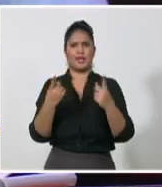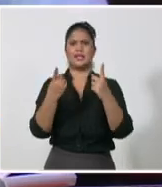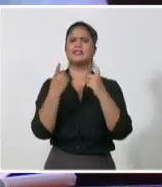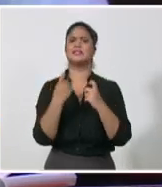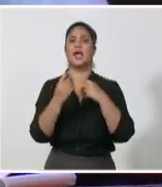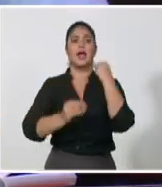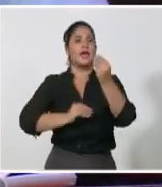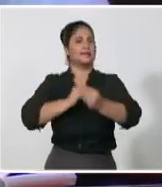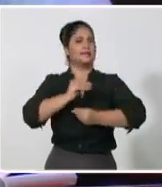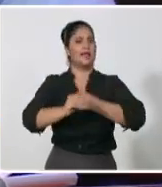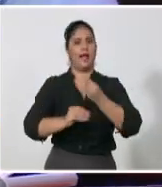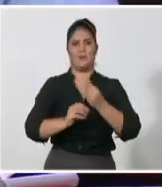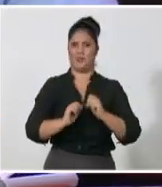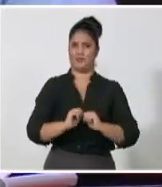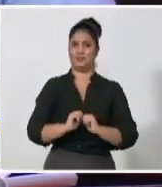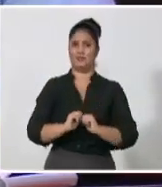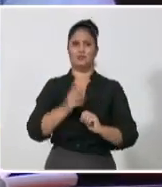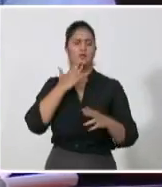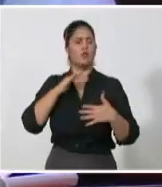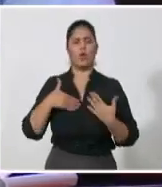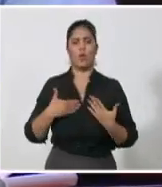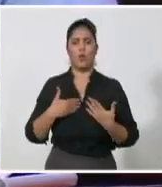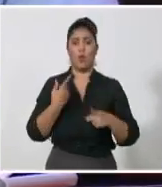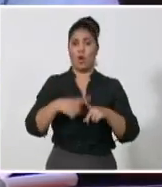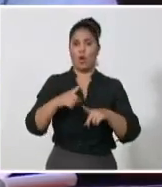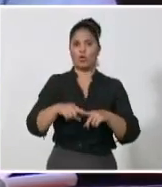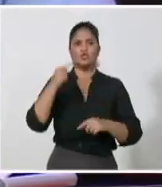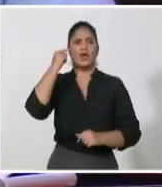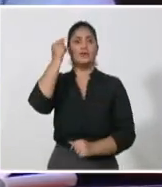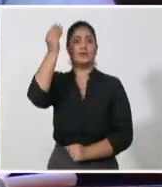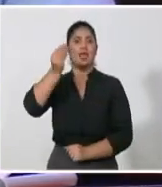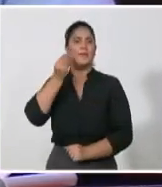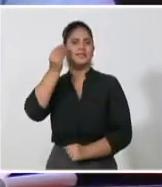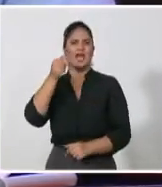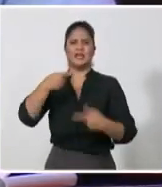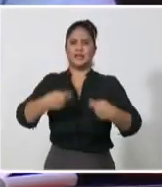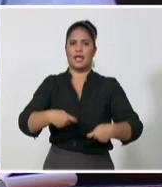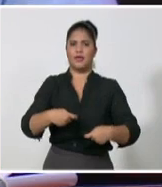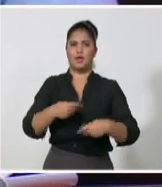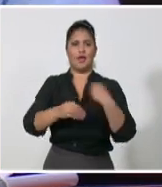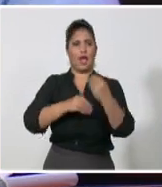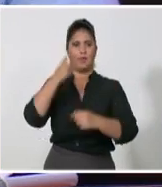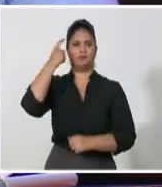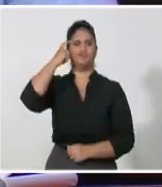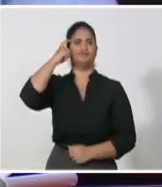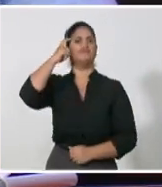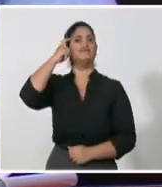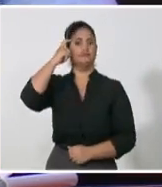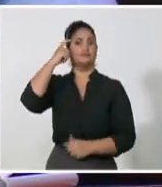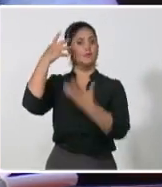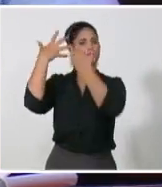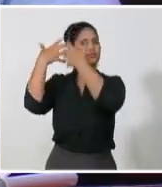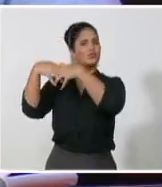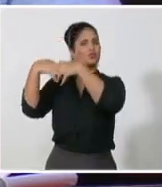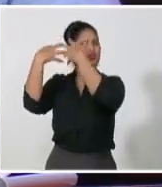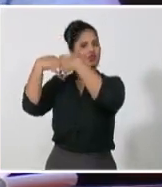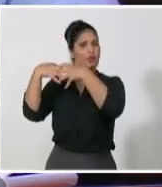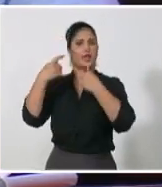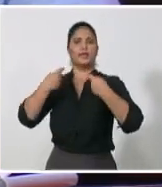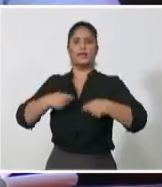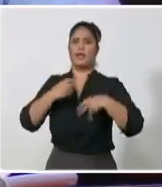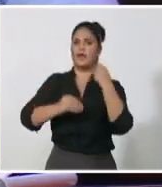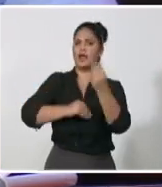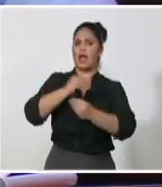en la manera de actuar y de pensar sobre todo hacia la